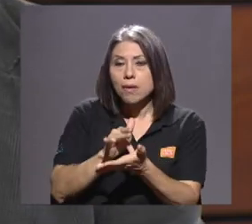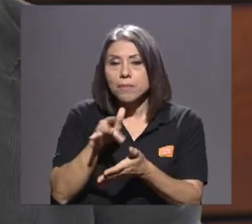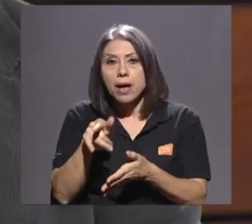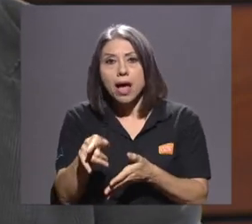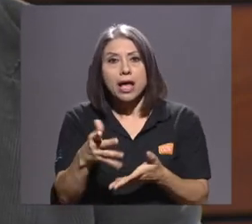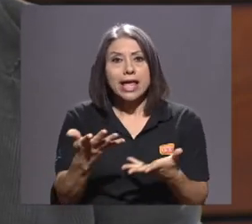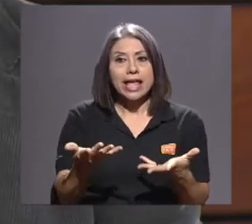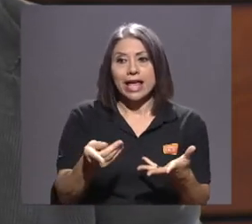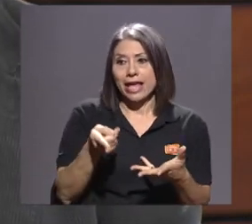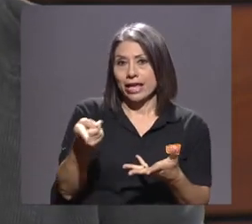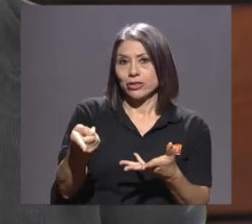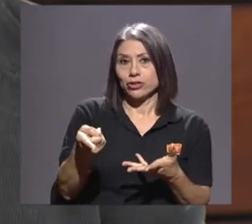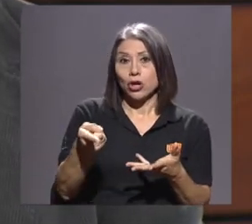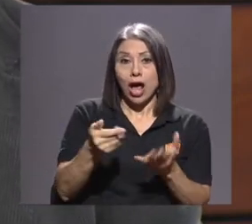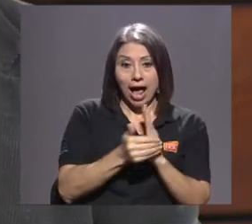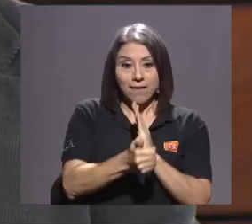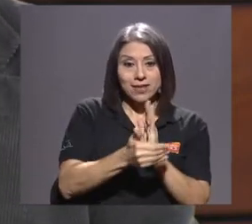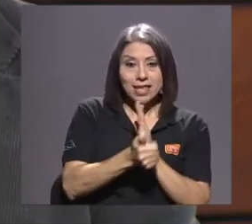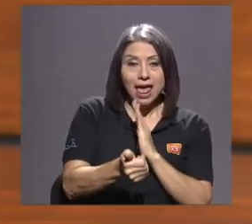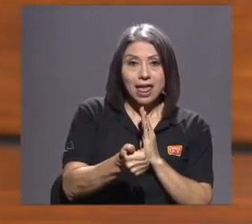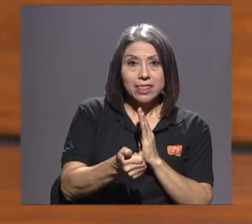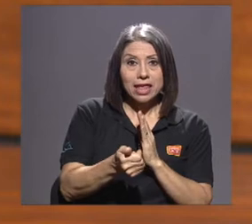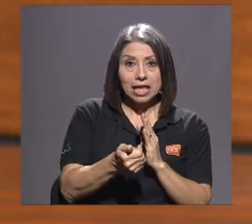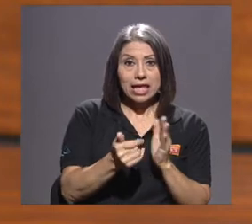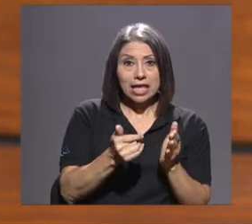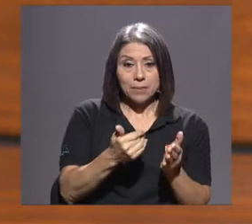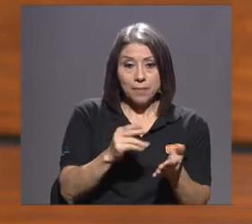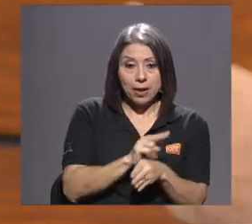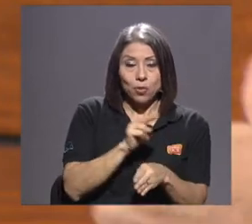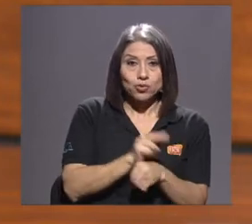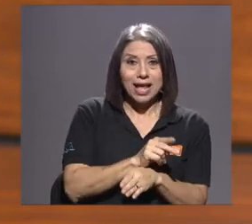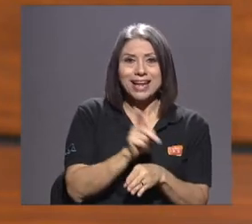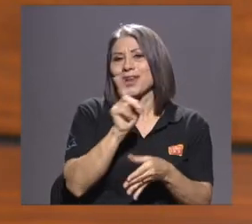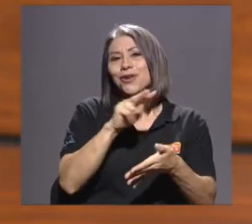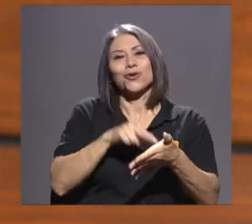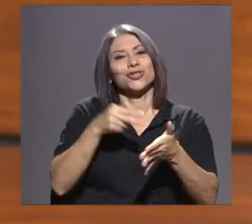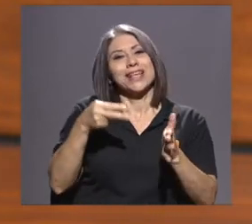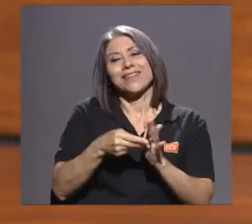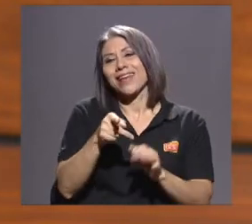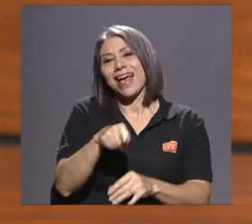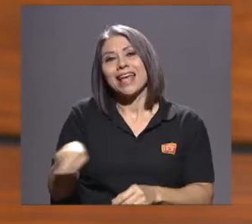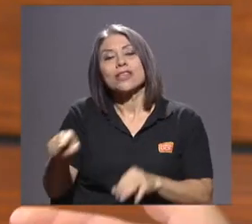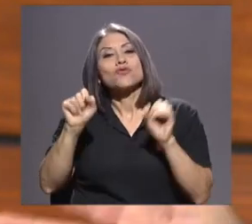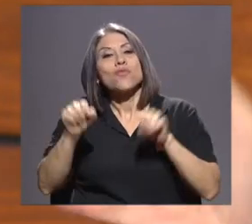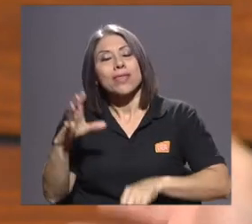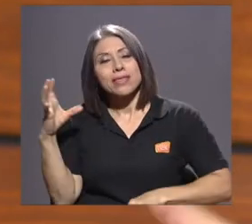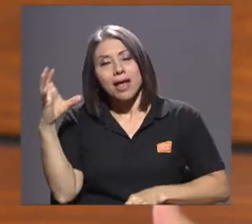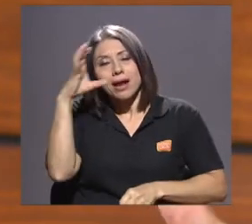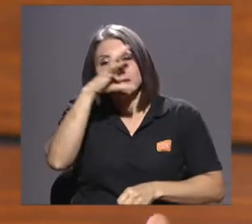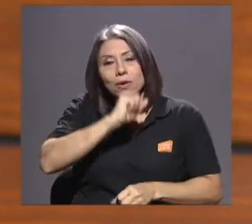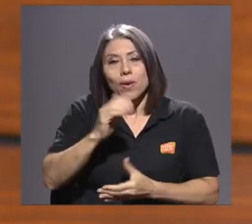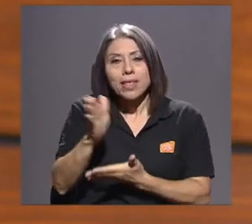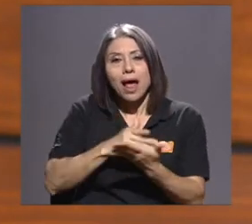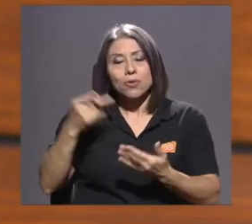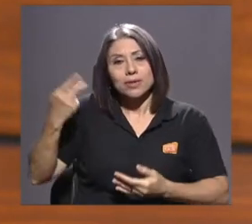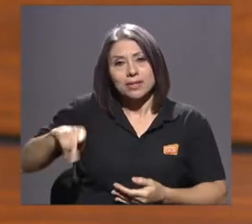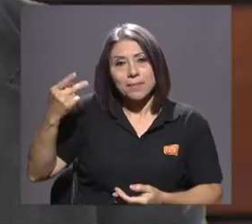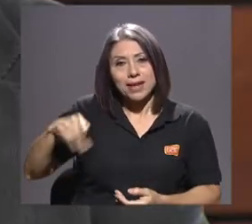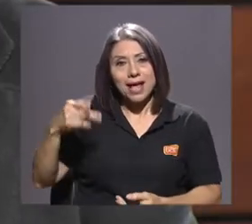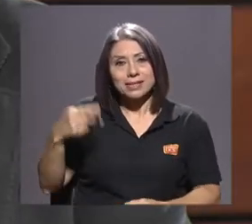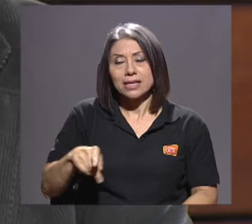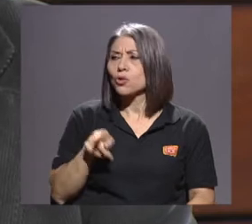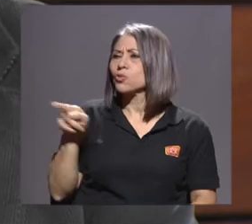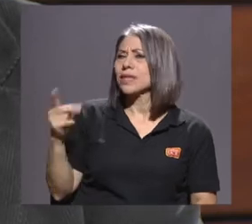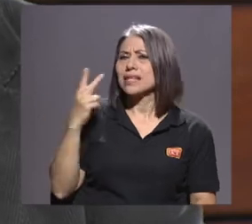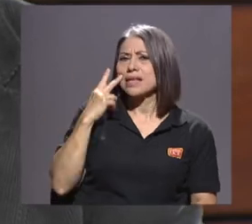una habilidad o un conocimiento o un filtro para poder detectar estas amenazas. Que por cierto, ¿cuáles han